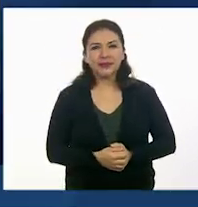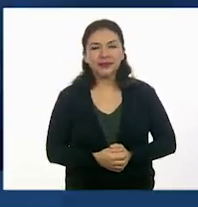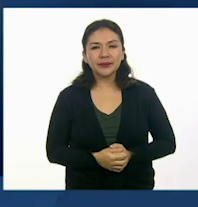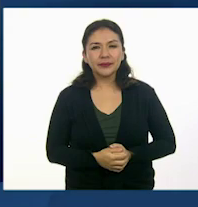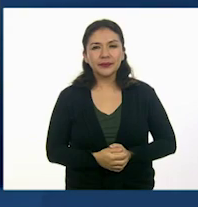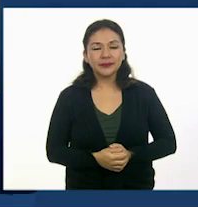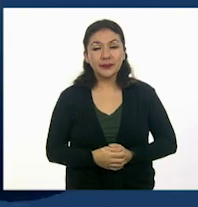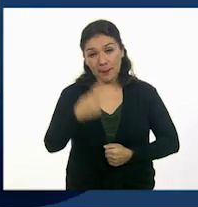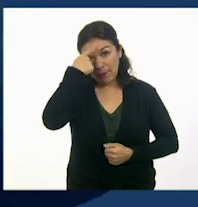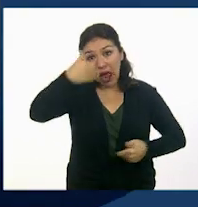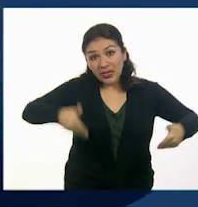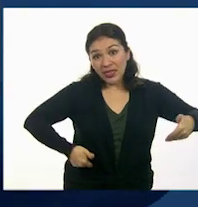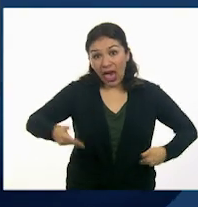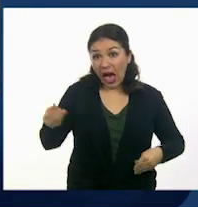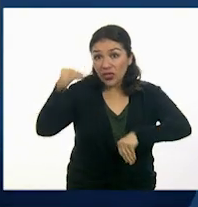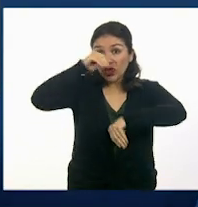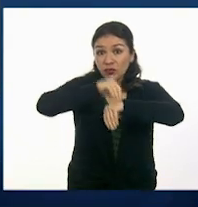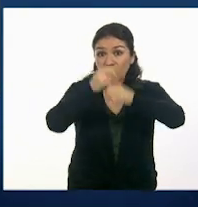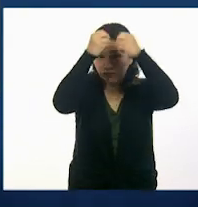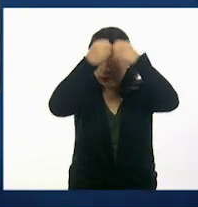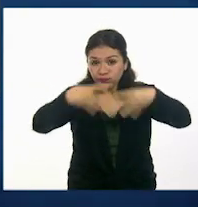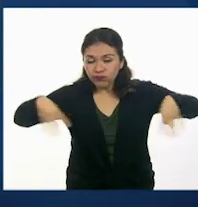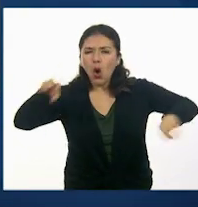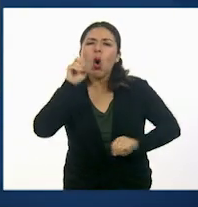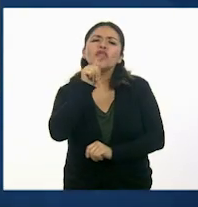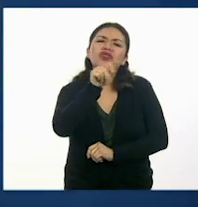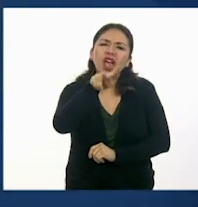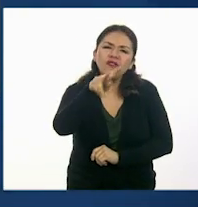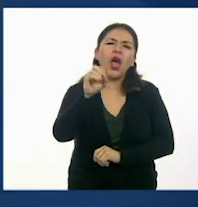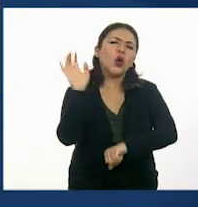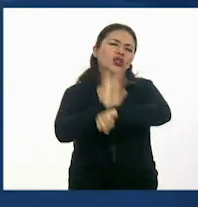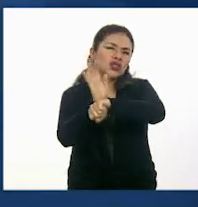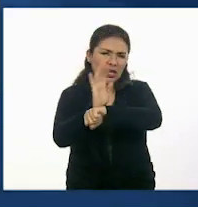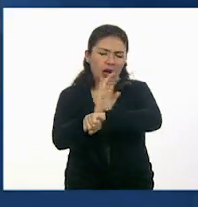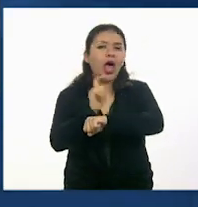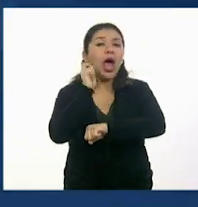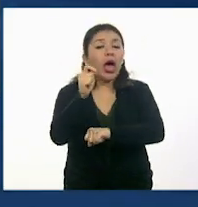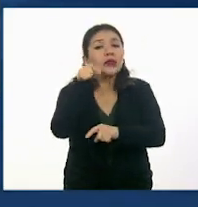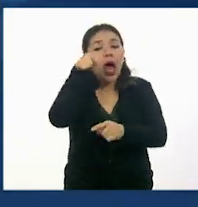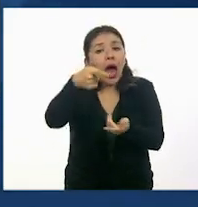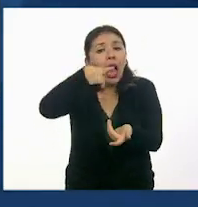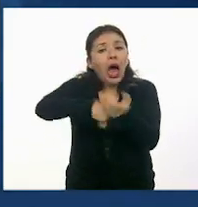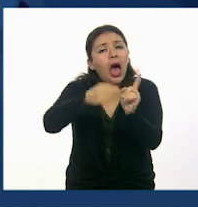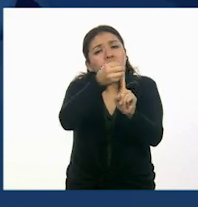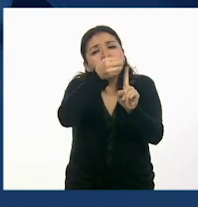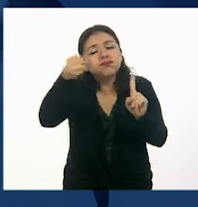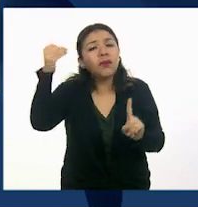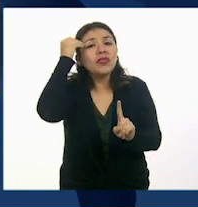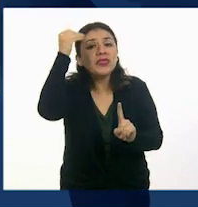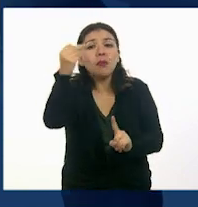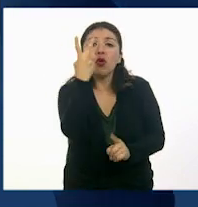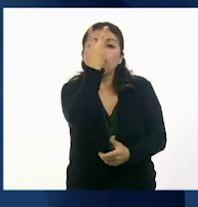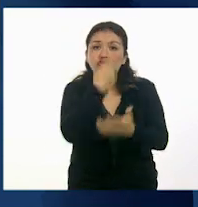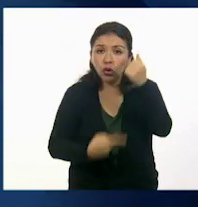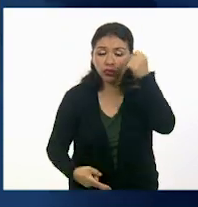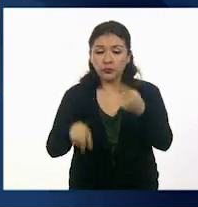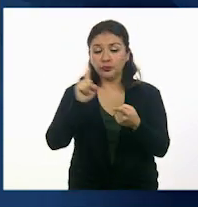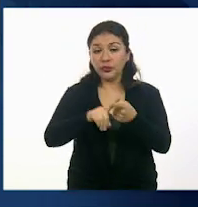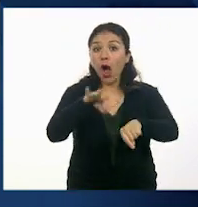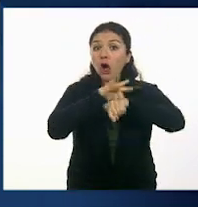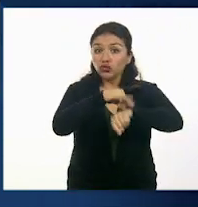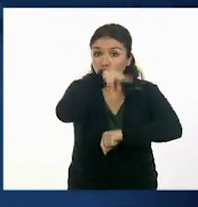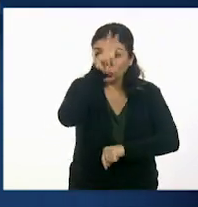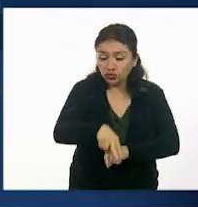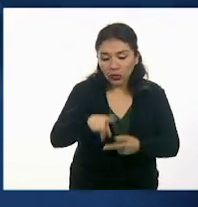Durante una representación teatral, televisiva o cinematográfica, transcurren de forma paralela dos tiempos, el